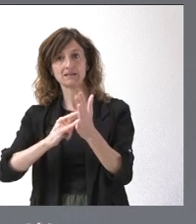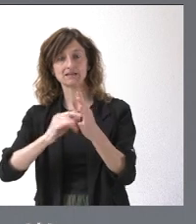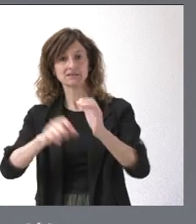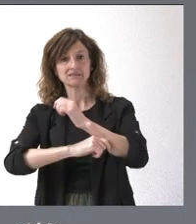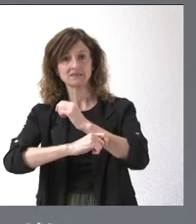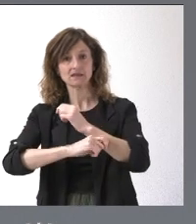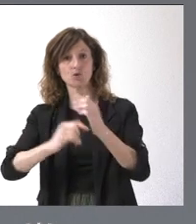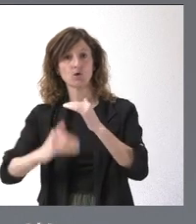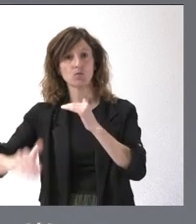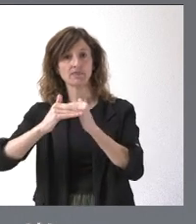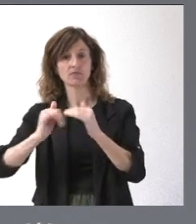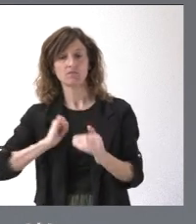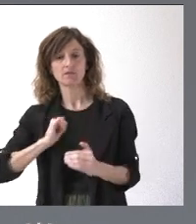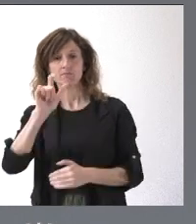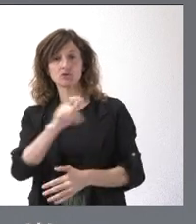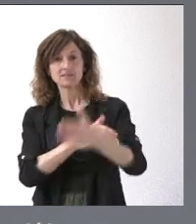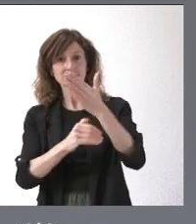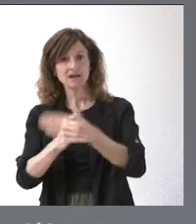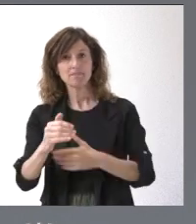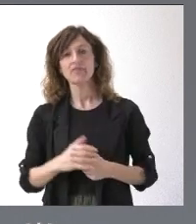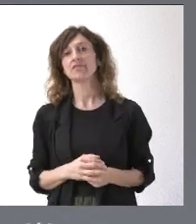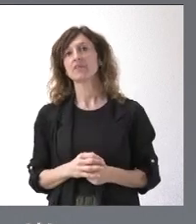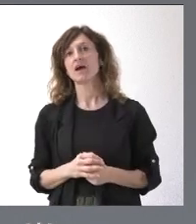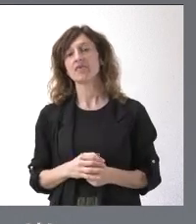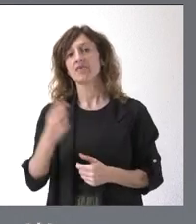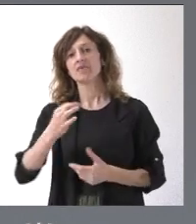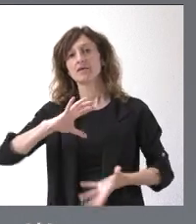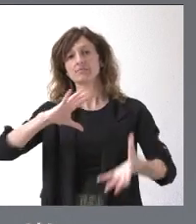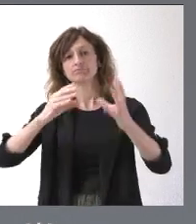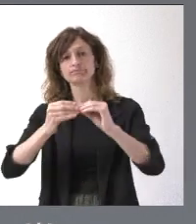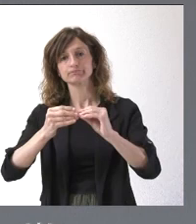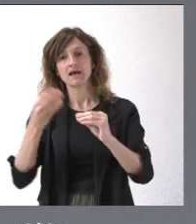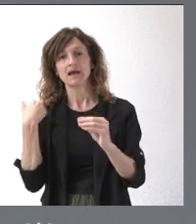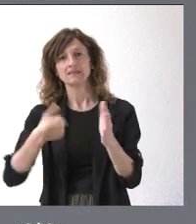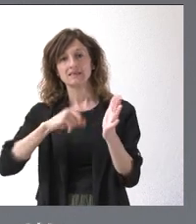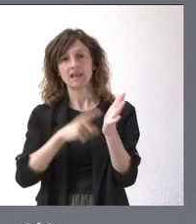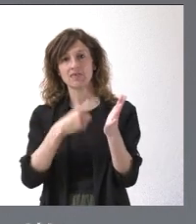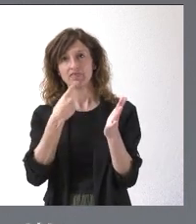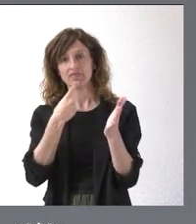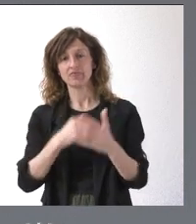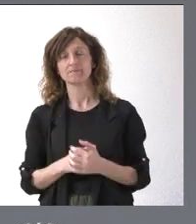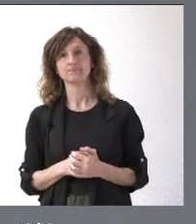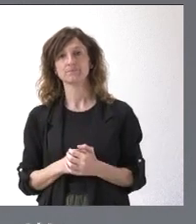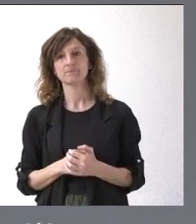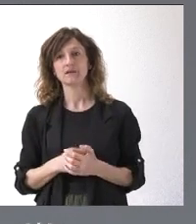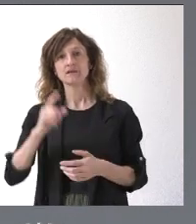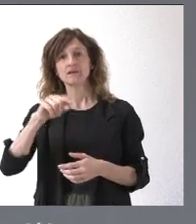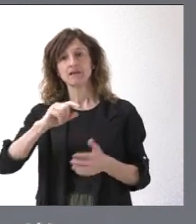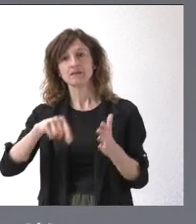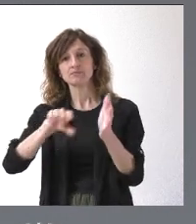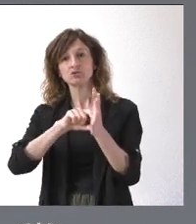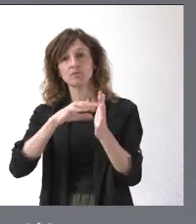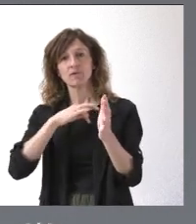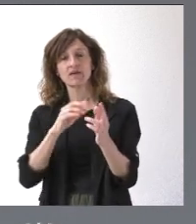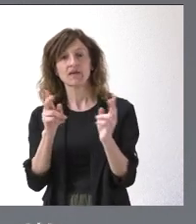Igualdad de Oportunidades de las Personas con Discapacidad, que deberá de adaptarse a lo establecido en la ley, una disposición derogatoria y